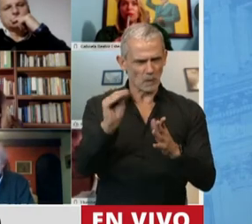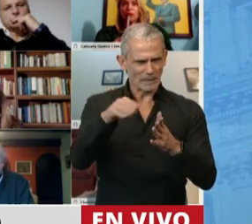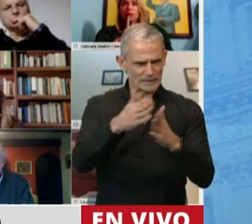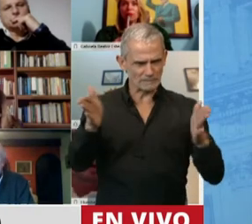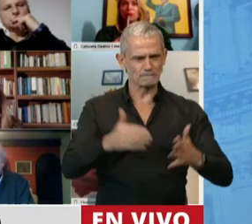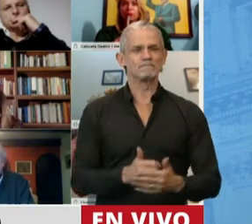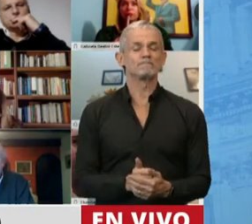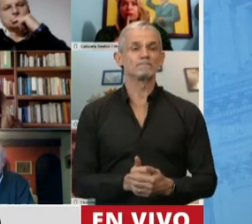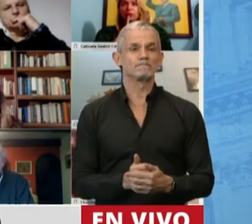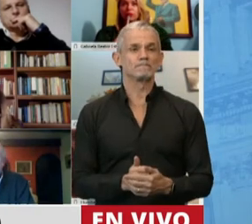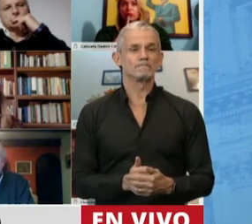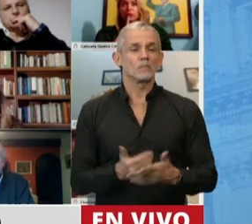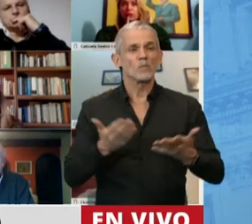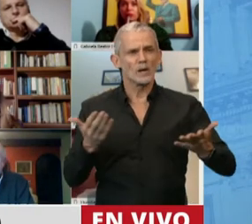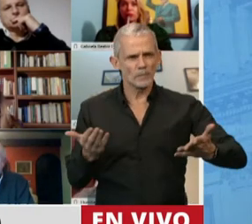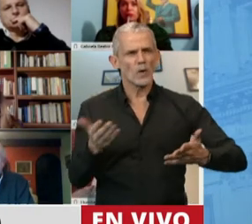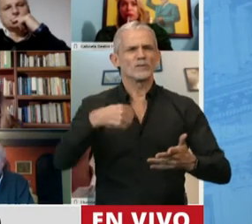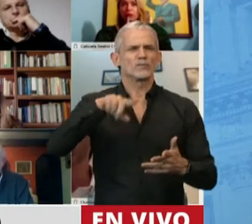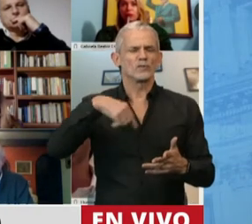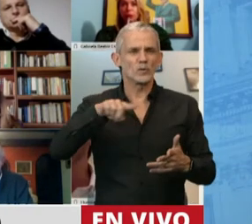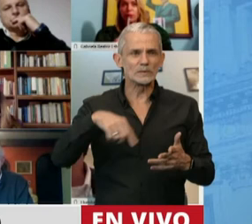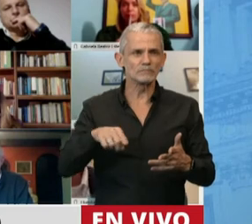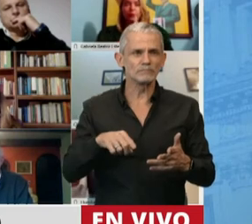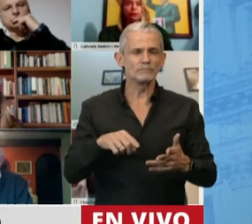Por eso participamos firmando...